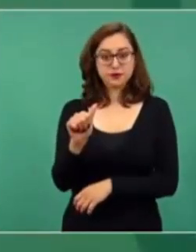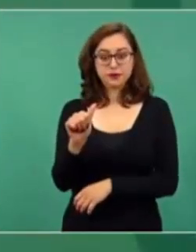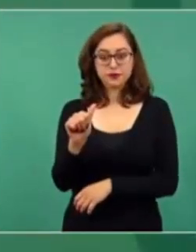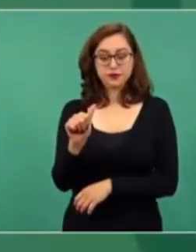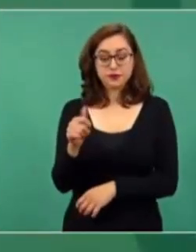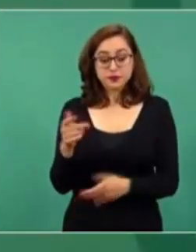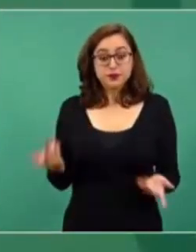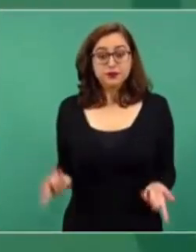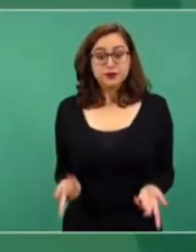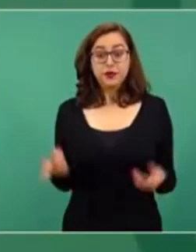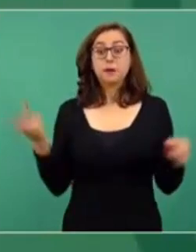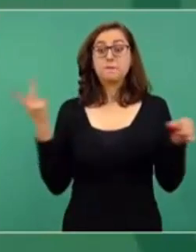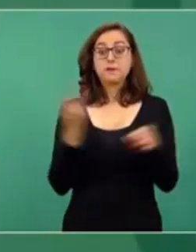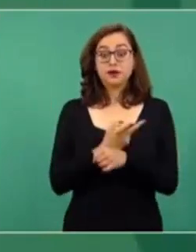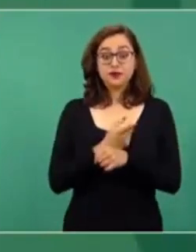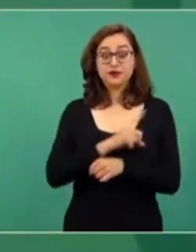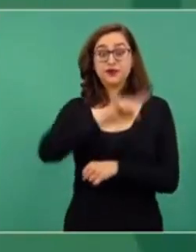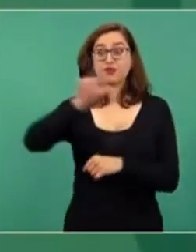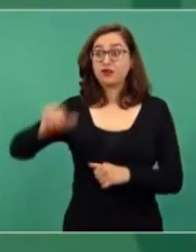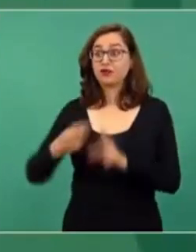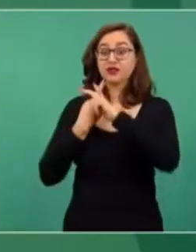Entonces, en temporada de lluvia